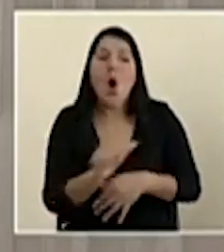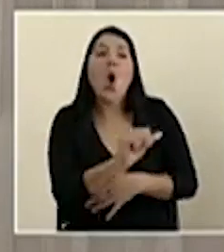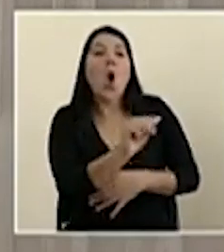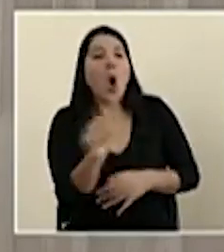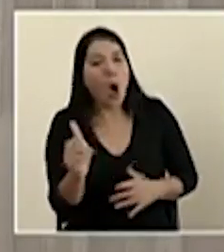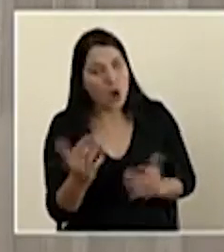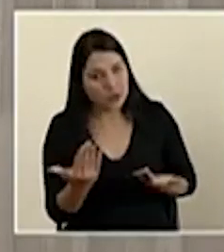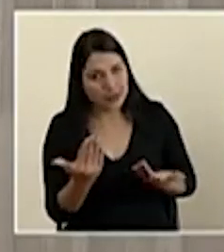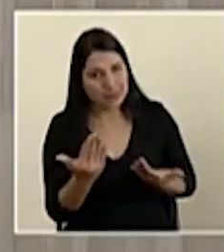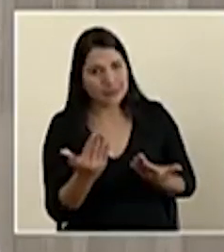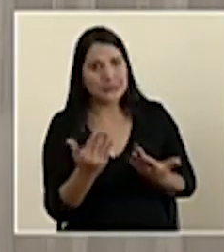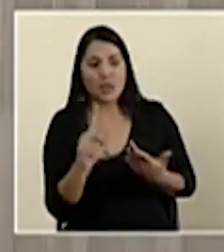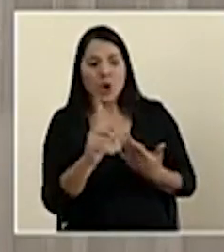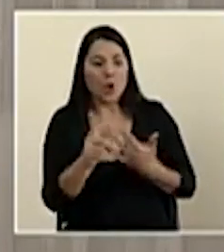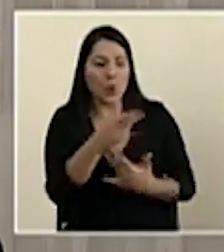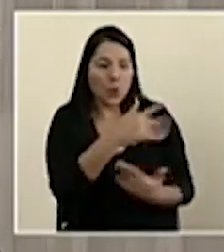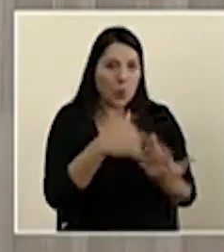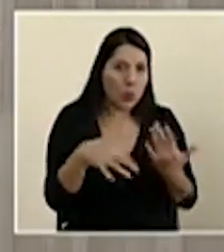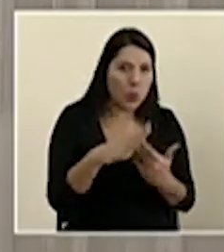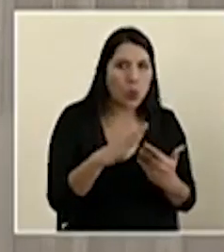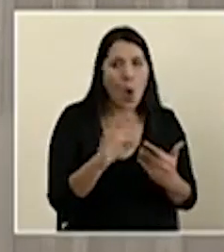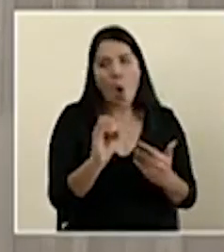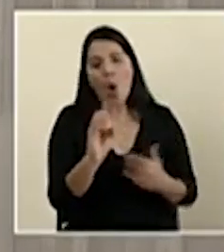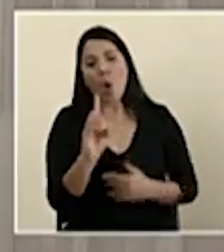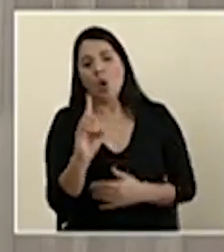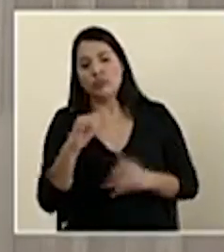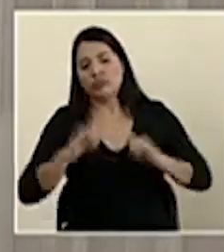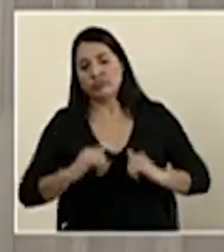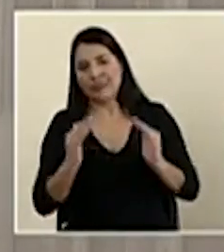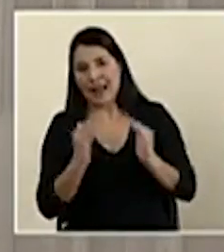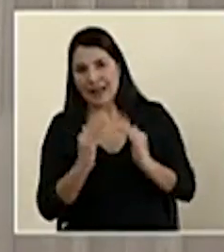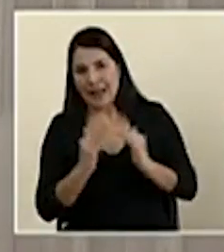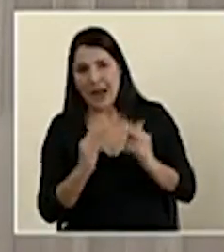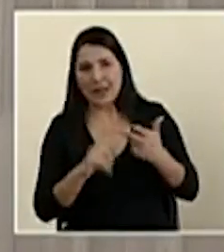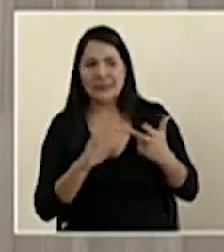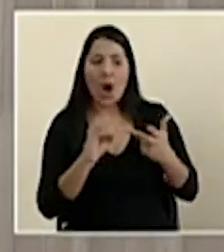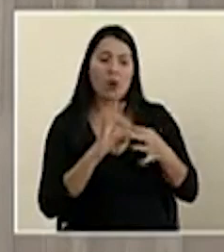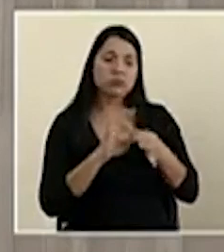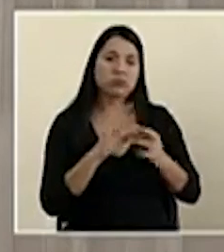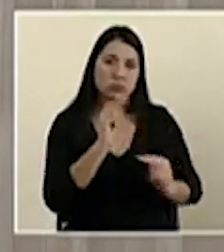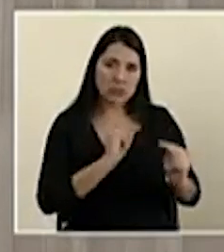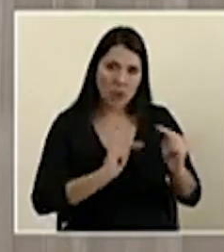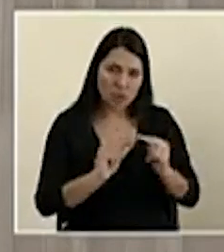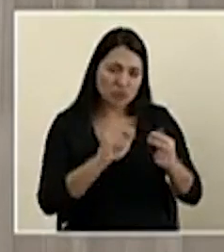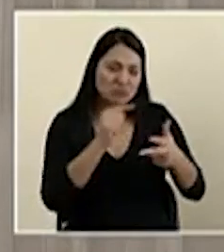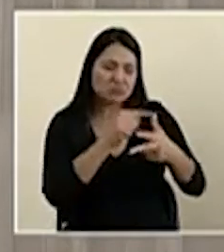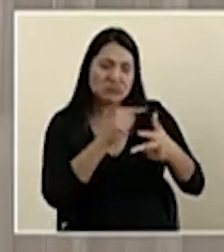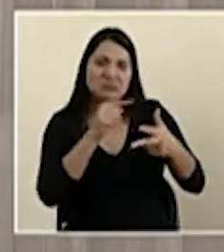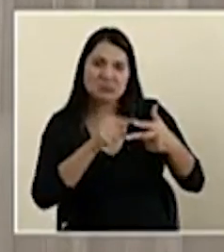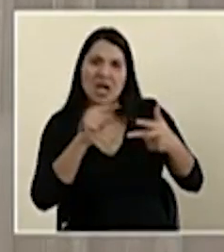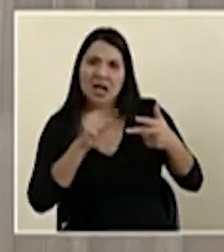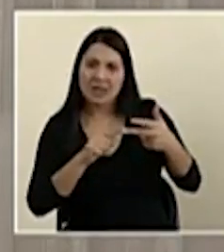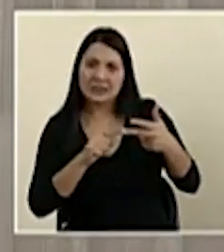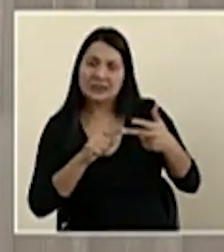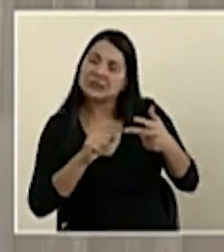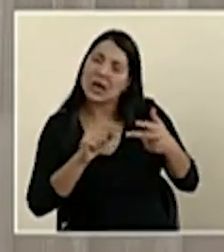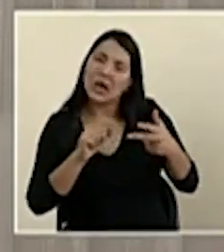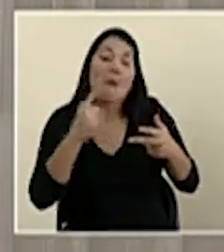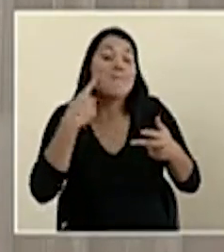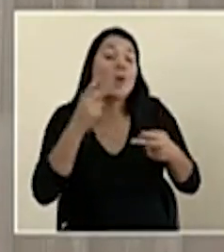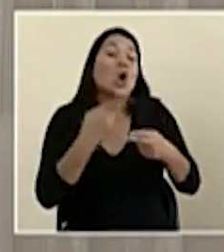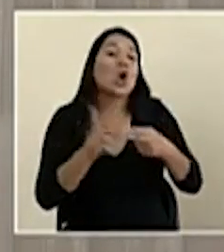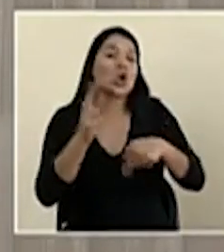y la forma en cómo podemos manejar mejor las dinámicas en los diferentes negocios e instituciones de atención al público, son muchas de ellas medidas